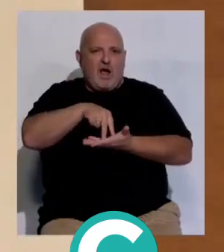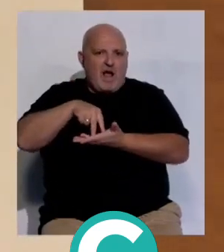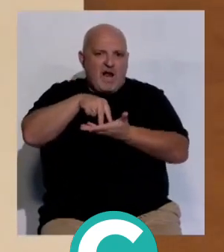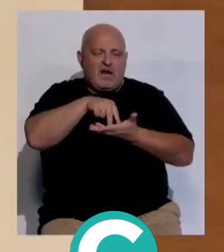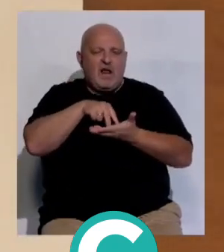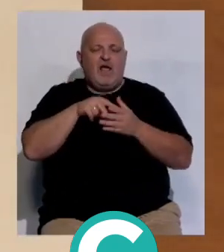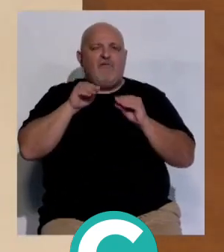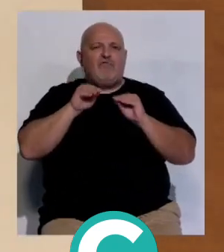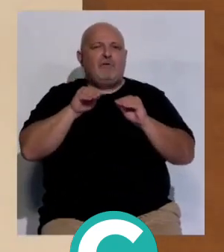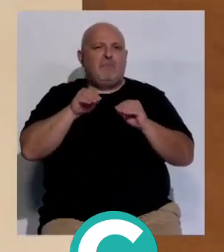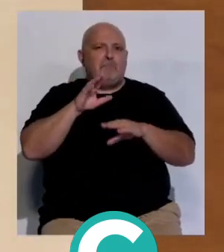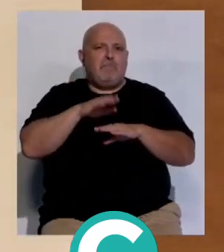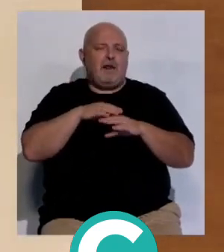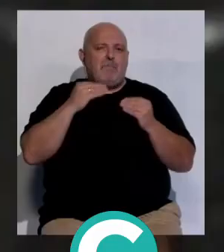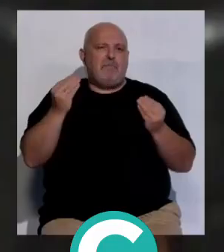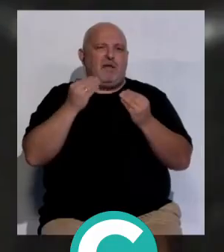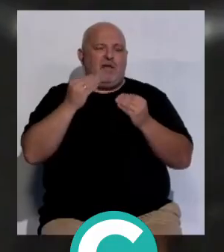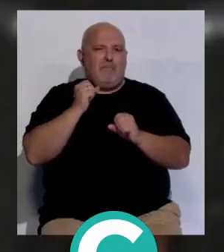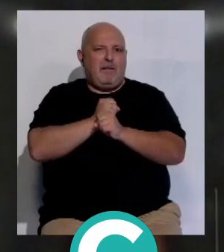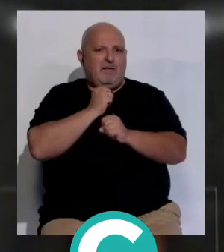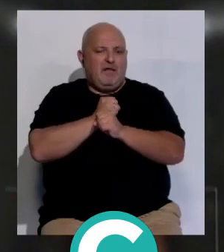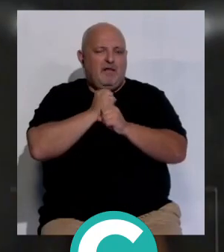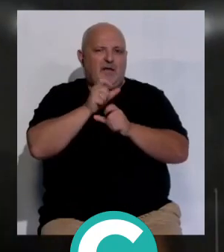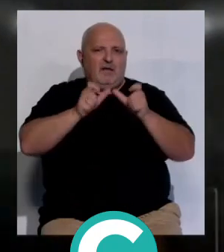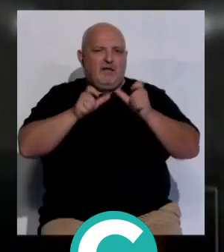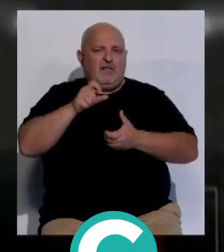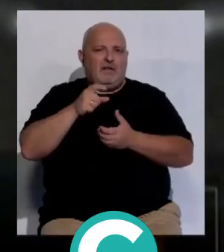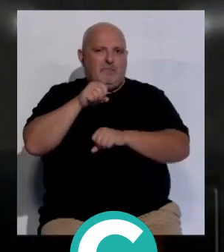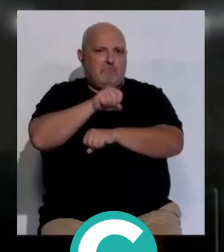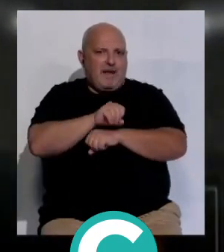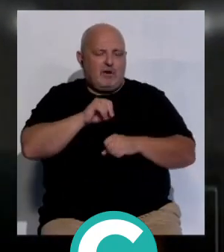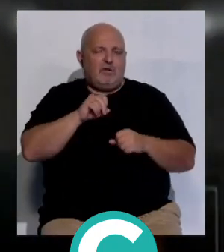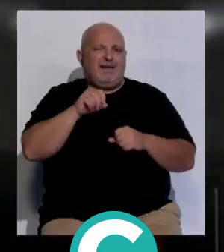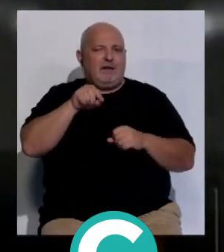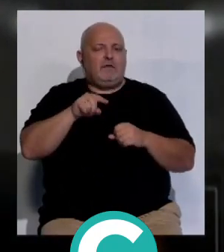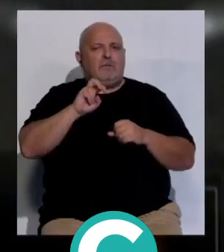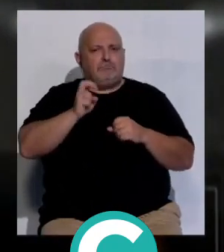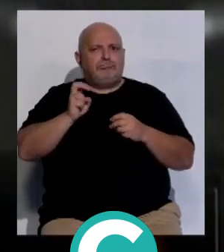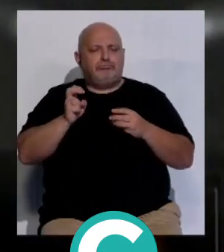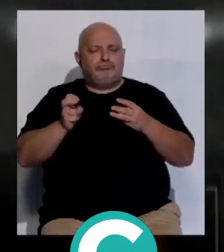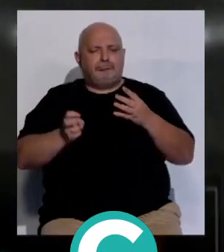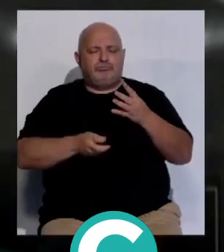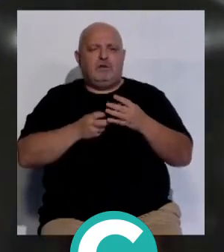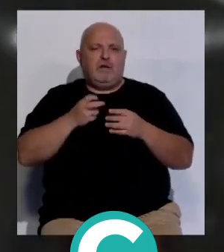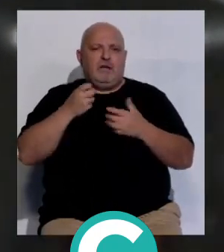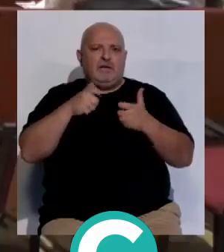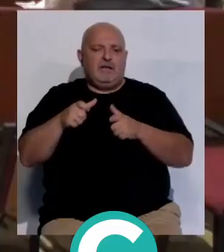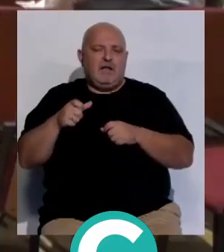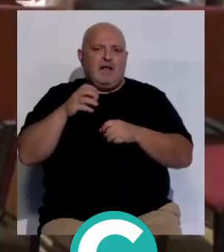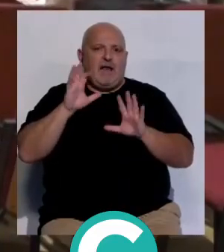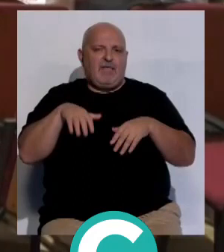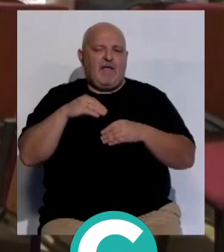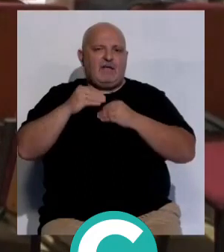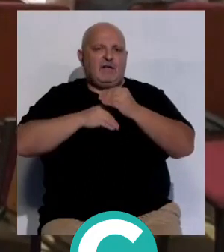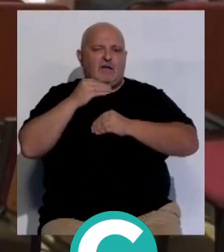la acción formativa destinada a la mejora de la empleabilidad de personas desempleadas han sido otros de los sectores en los que Caritas